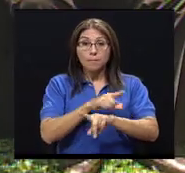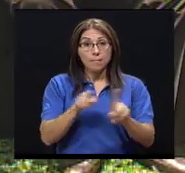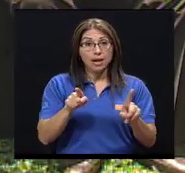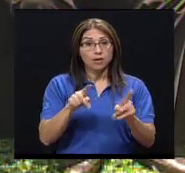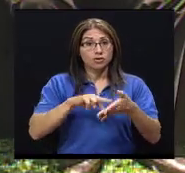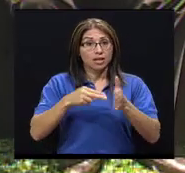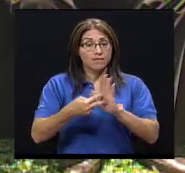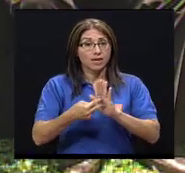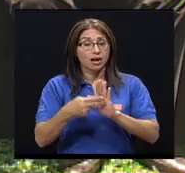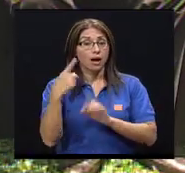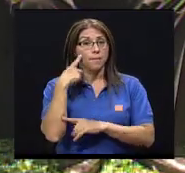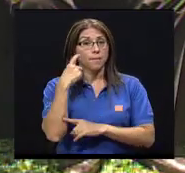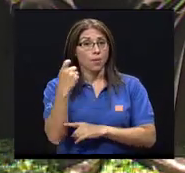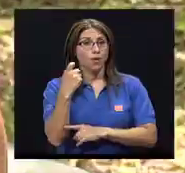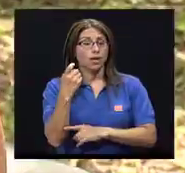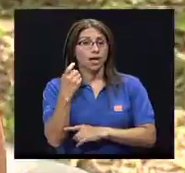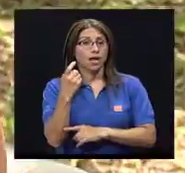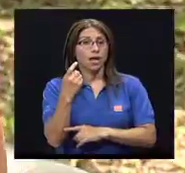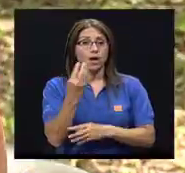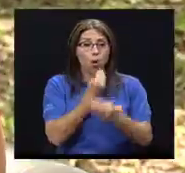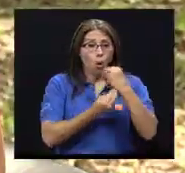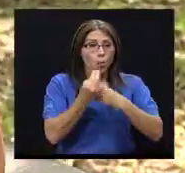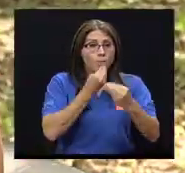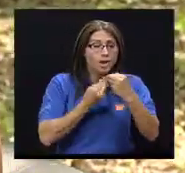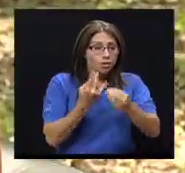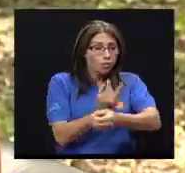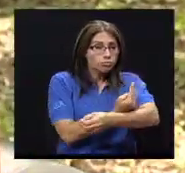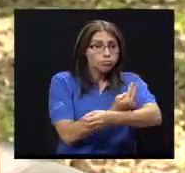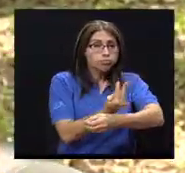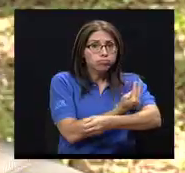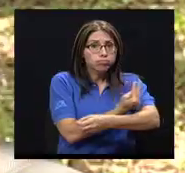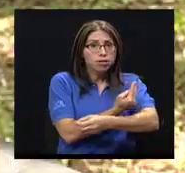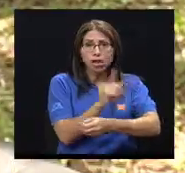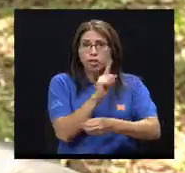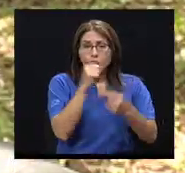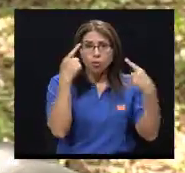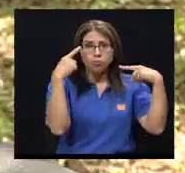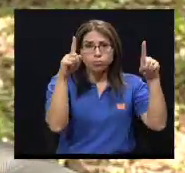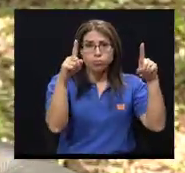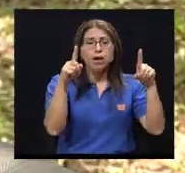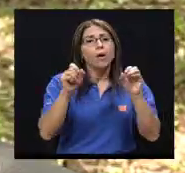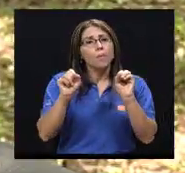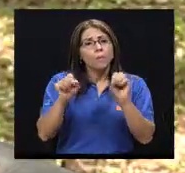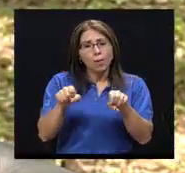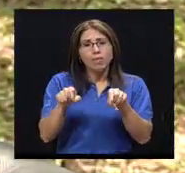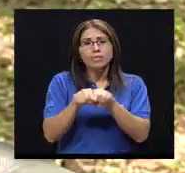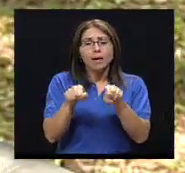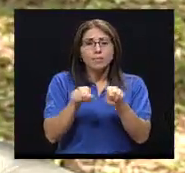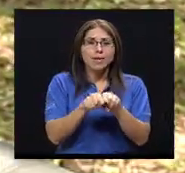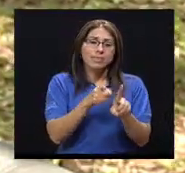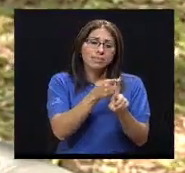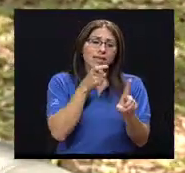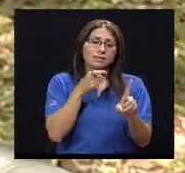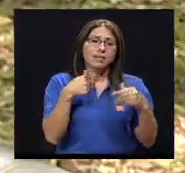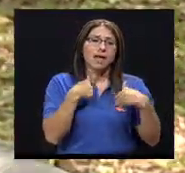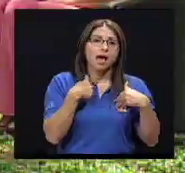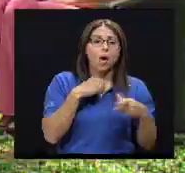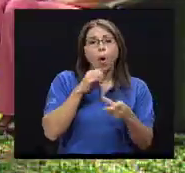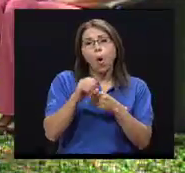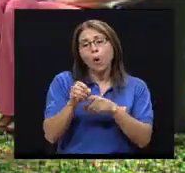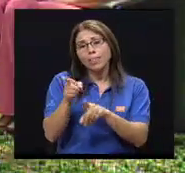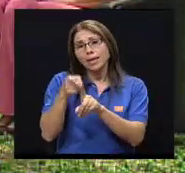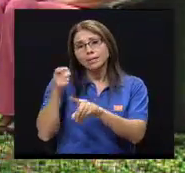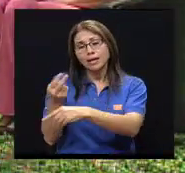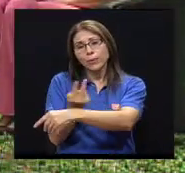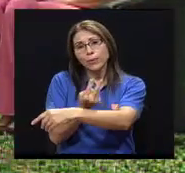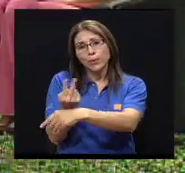obteniendo de la alimentación omnívora, no significa que no los pueda obtener de la alimentación vegetariana. Por lo general estamos